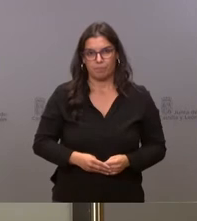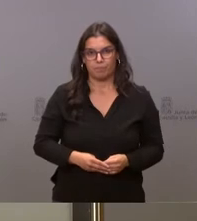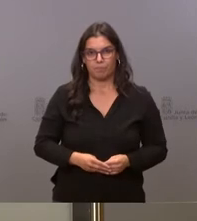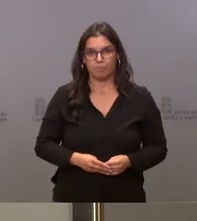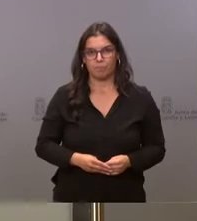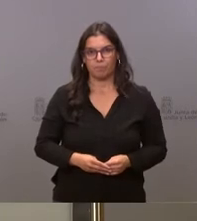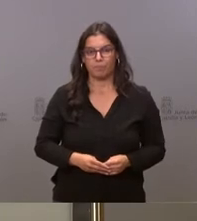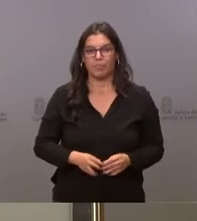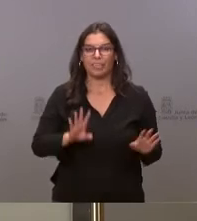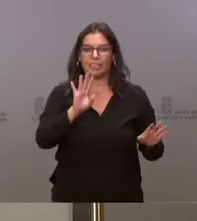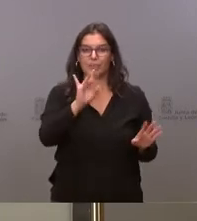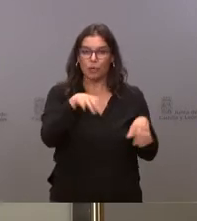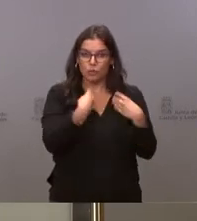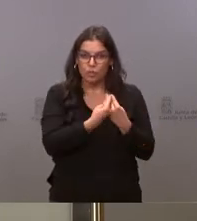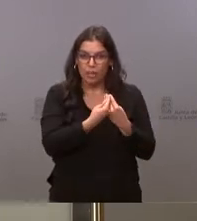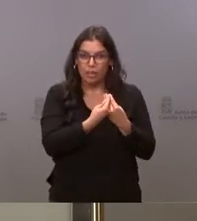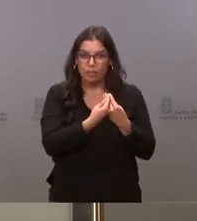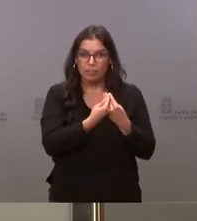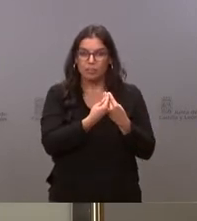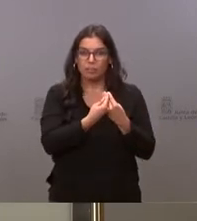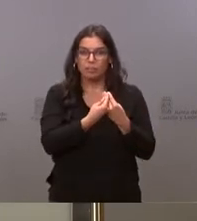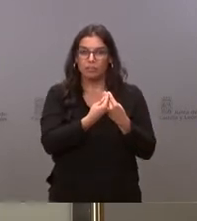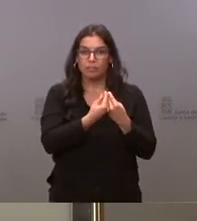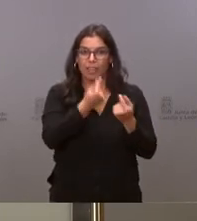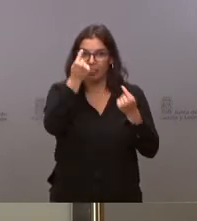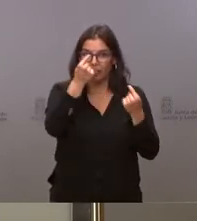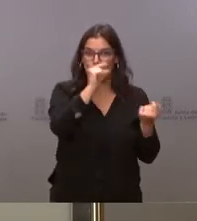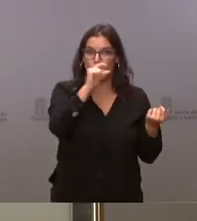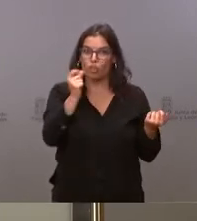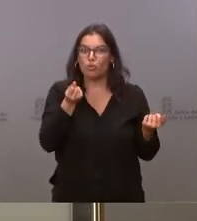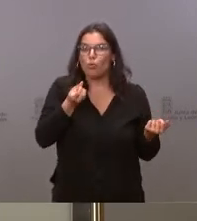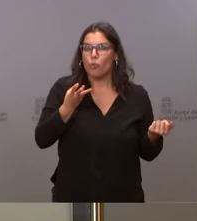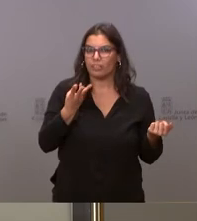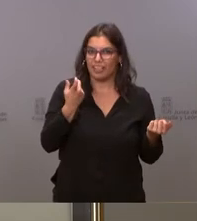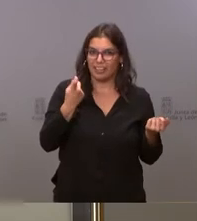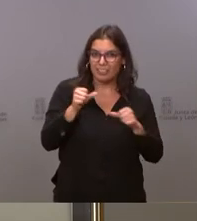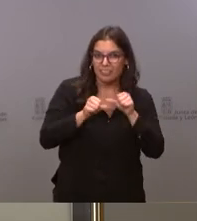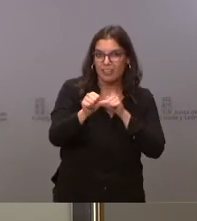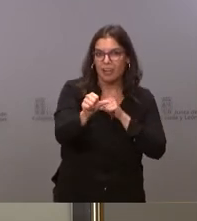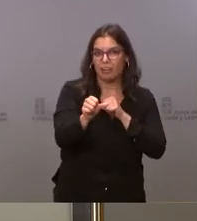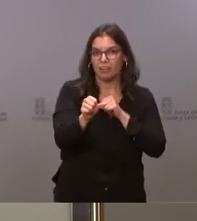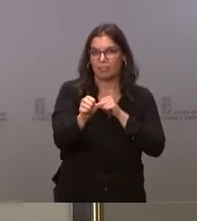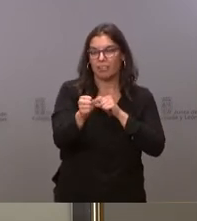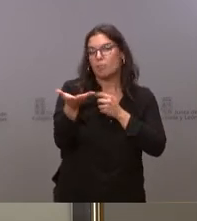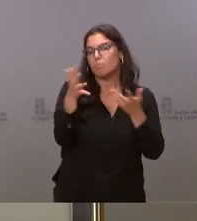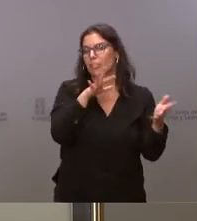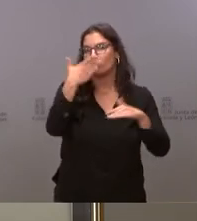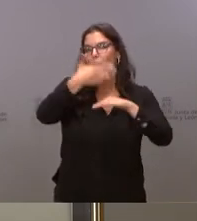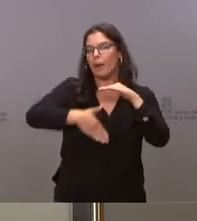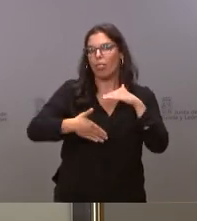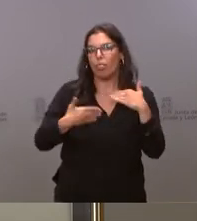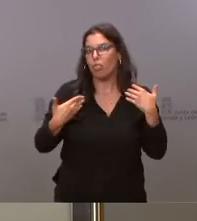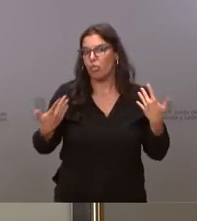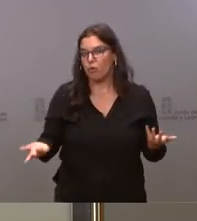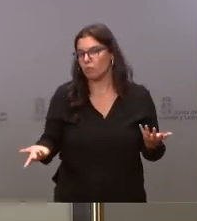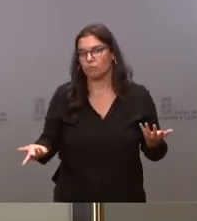No sé si en total tienen la cifra de dosis que está previsto y más o menos un plazo previsto